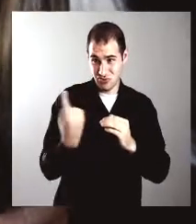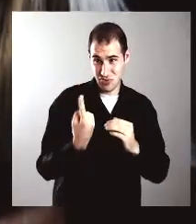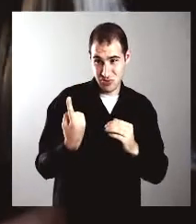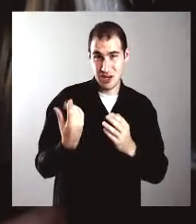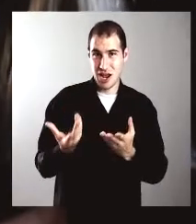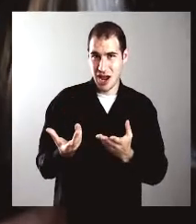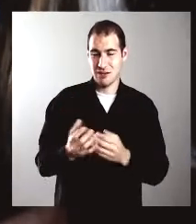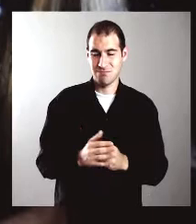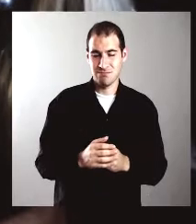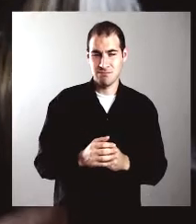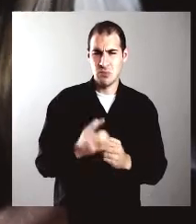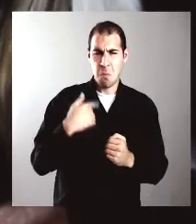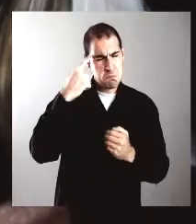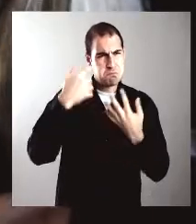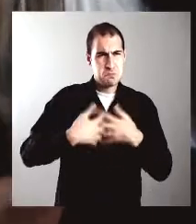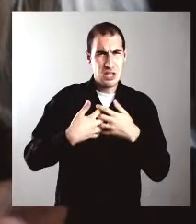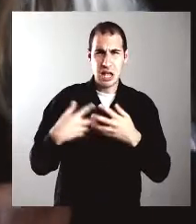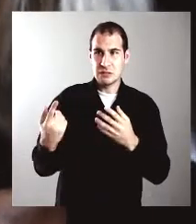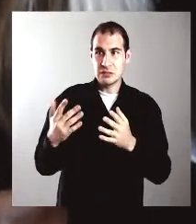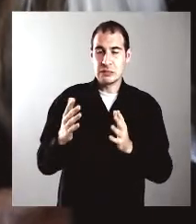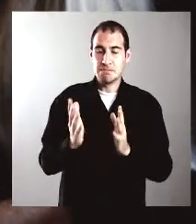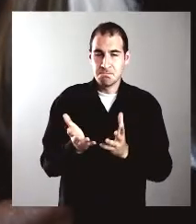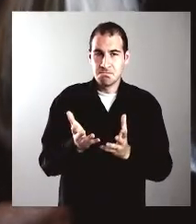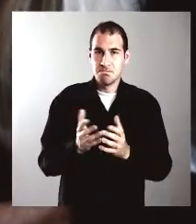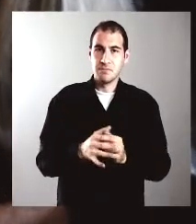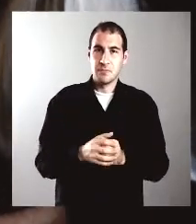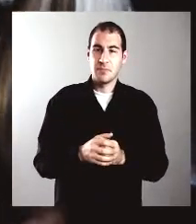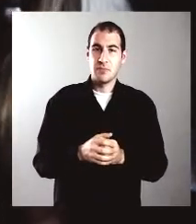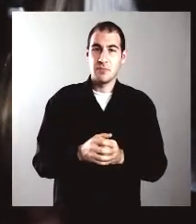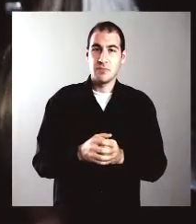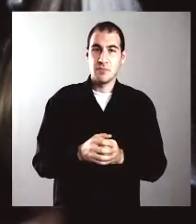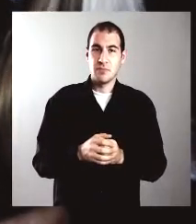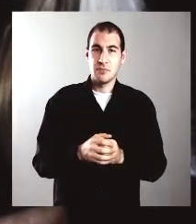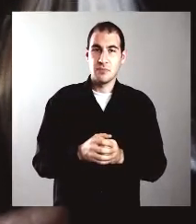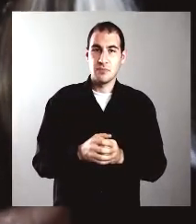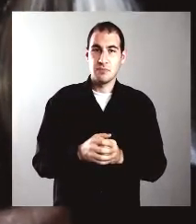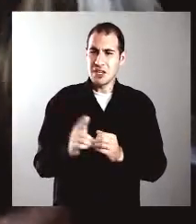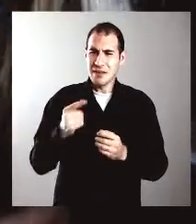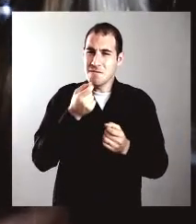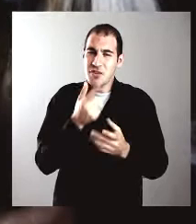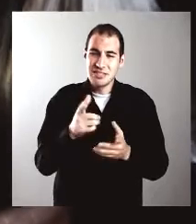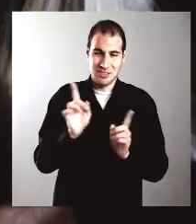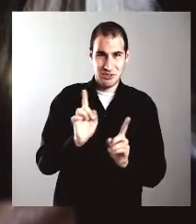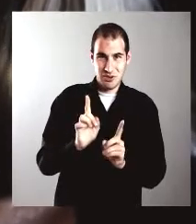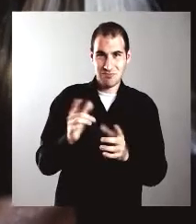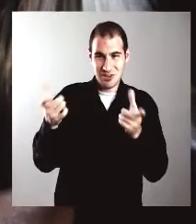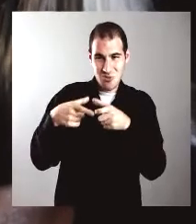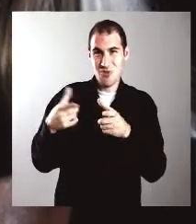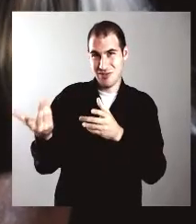poco ver que la mayoría eran varones, tampoco fue una cuestión muy sencilla.